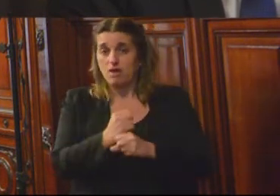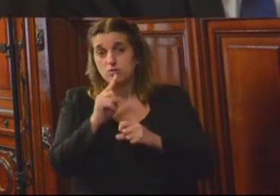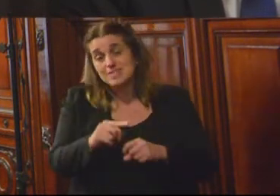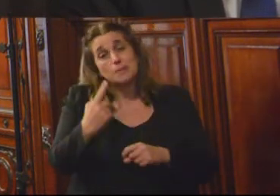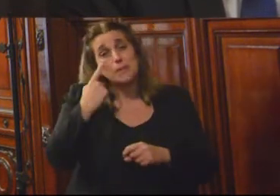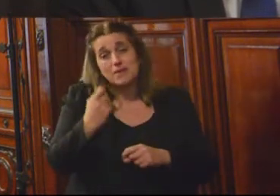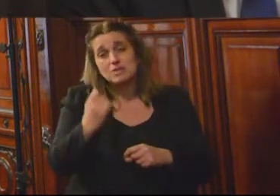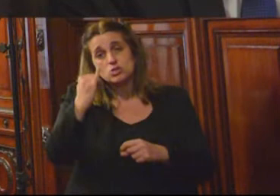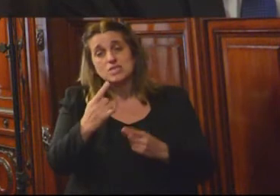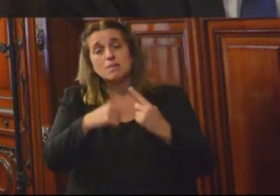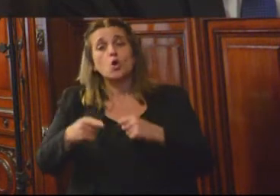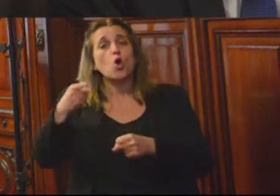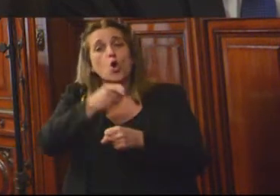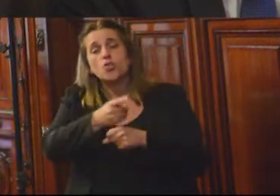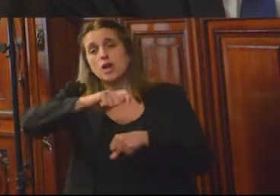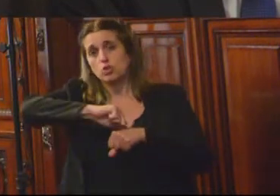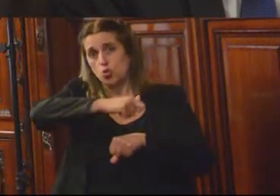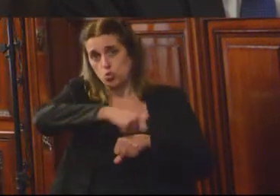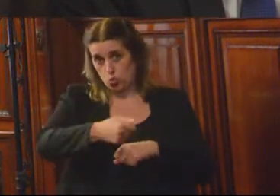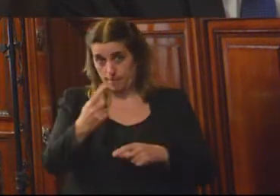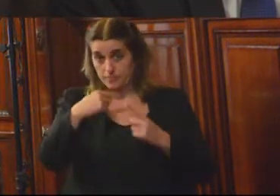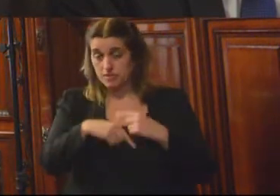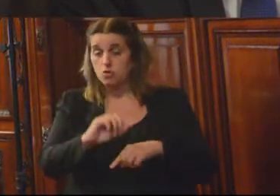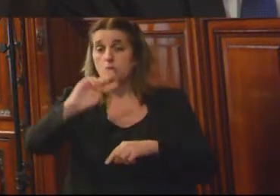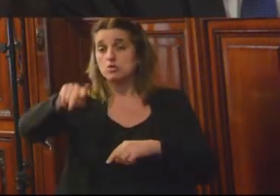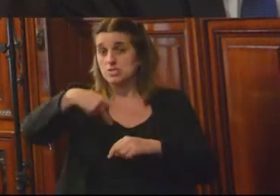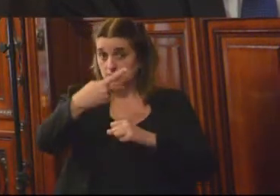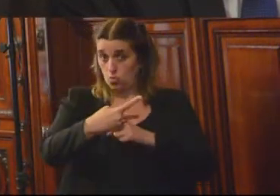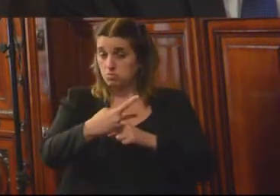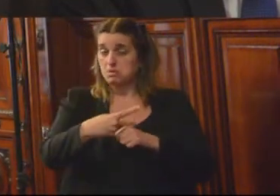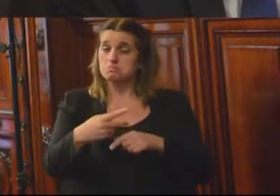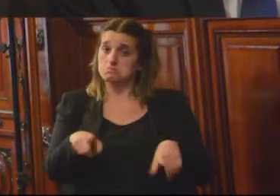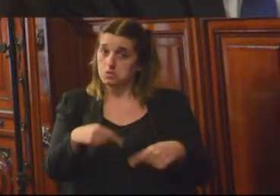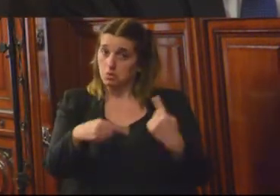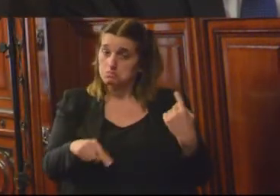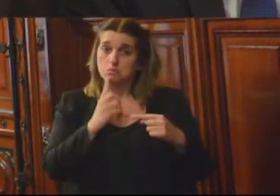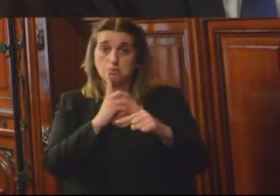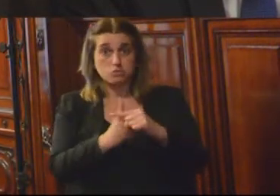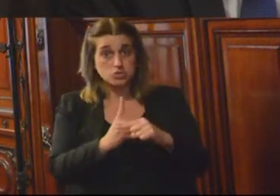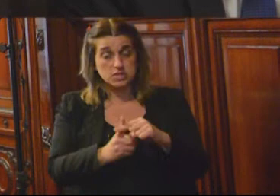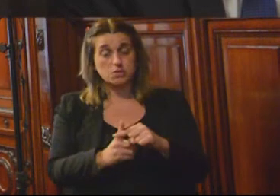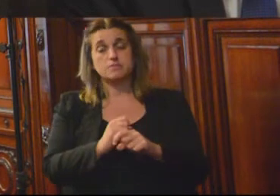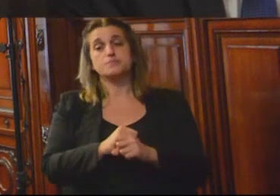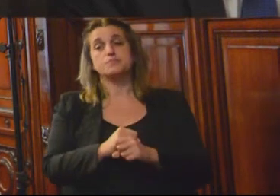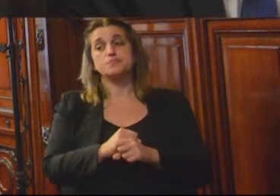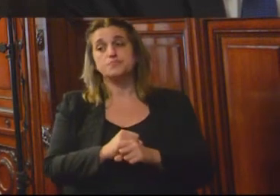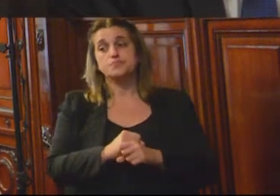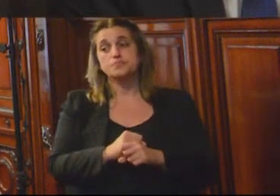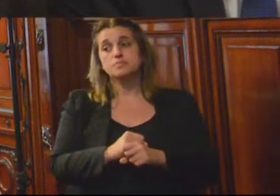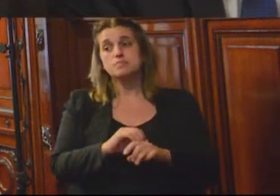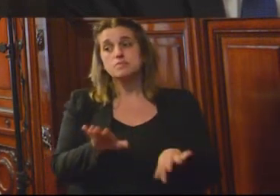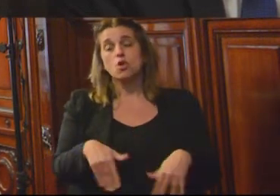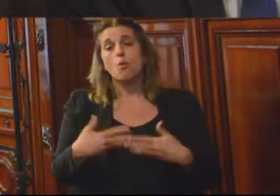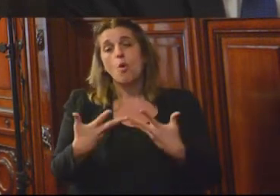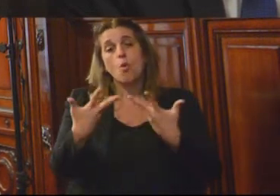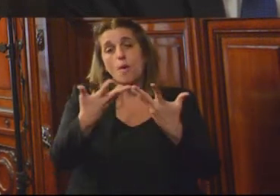contra la Tortura. Como segunda buena práctica a destacar y como complemento de